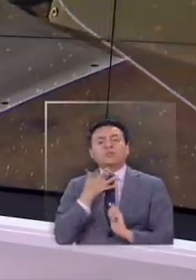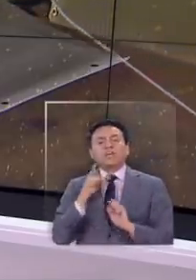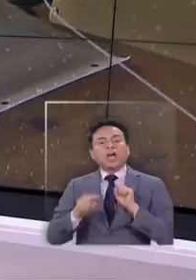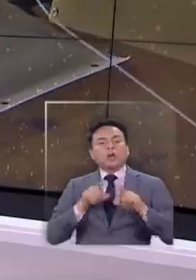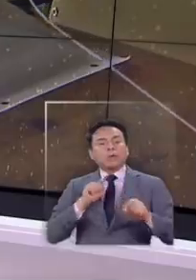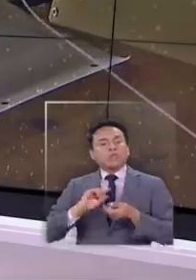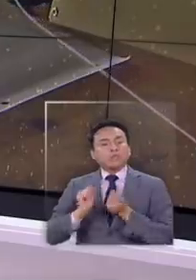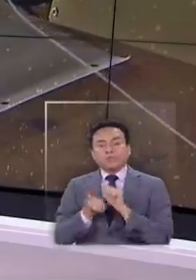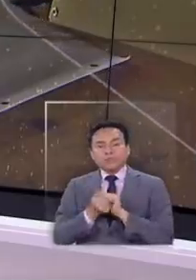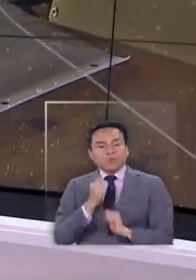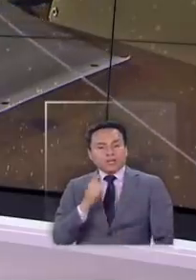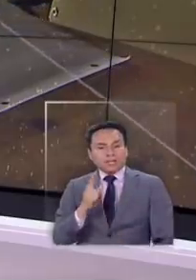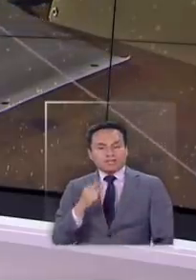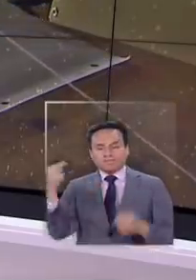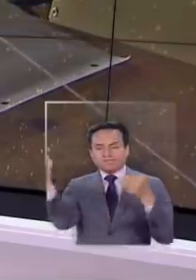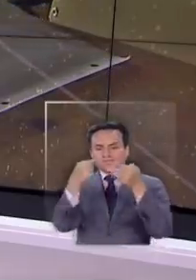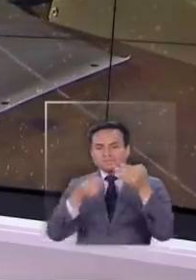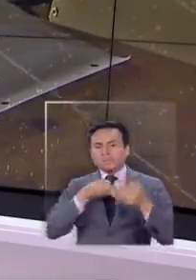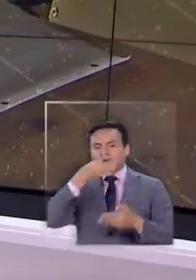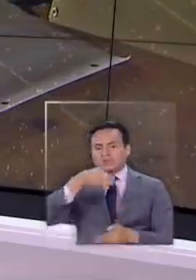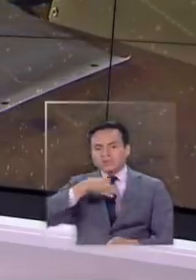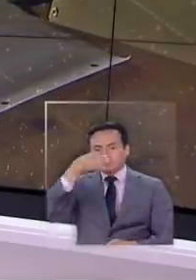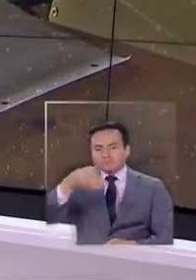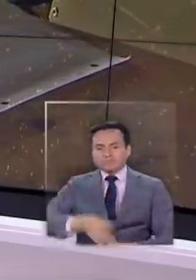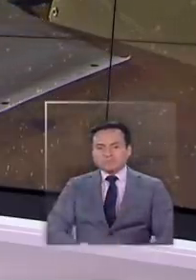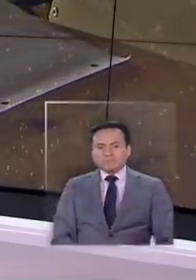sus argumentos? Aquí se los contamos.